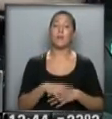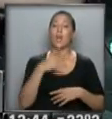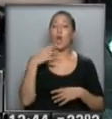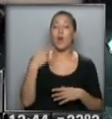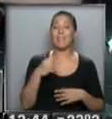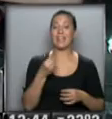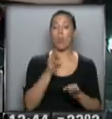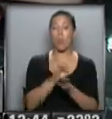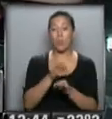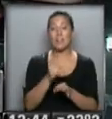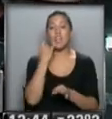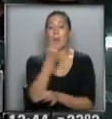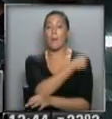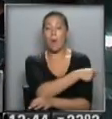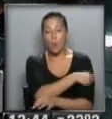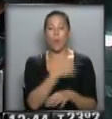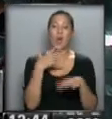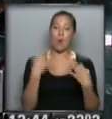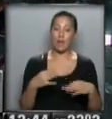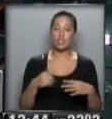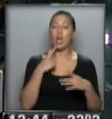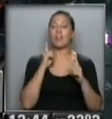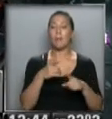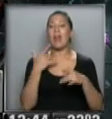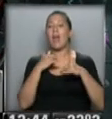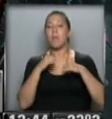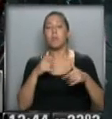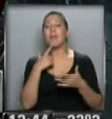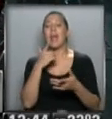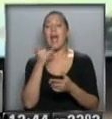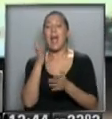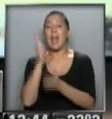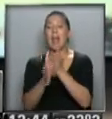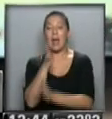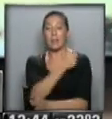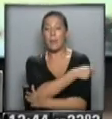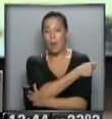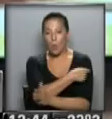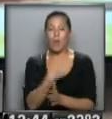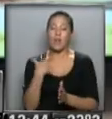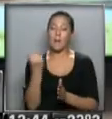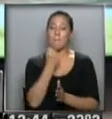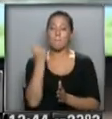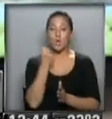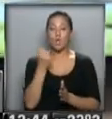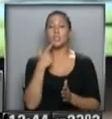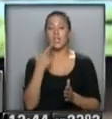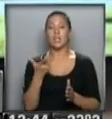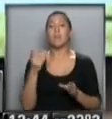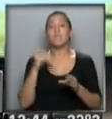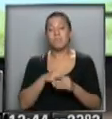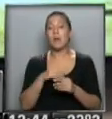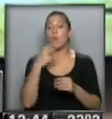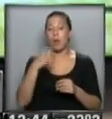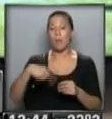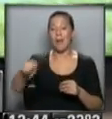obligación de la educación, sino el de la vacuna. Hay campañas de vacunación gratuita por el Ministerio de Salud, con lo cual me parece importante que se complemente, es bueno